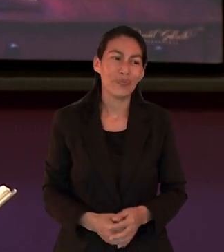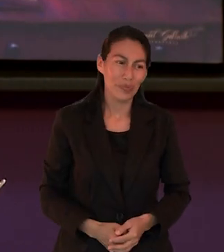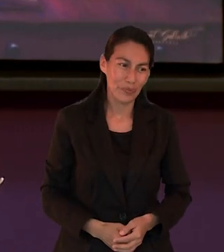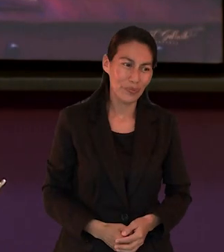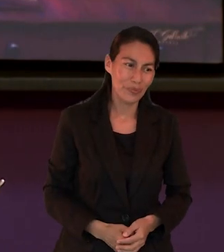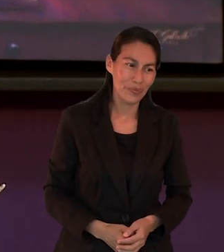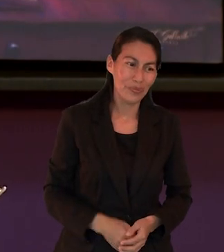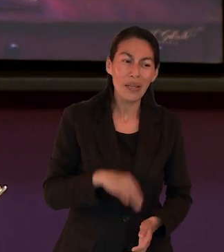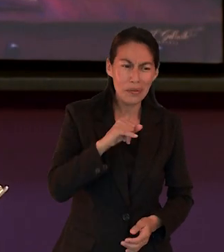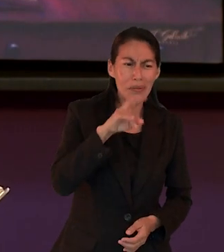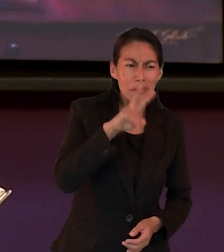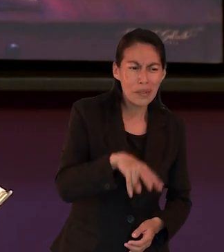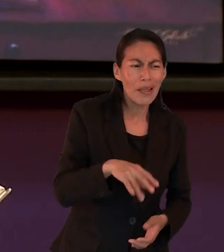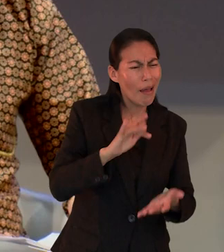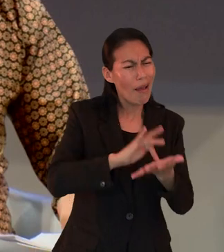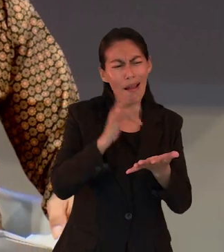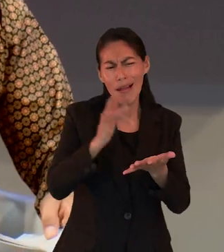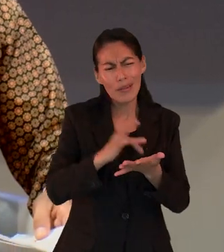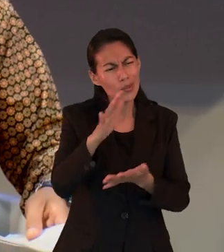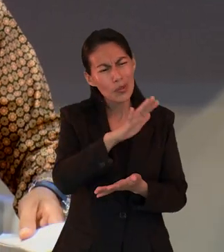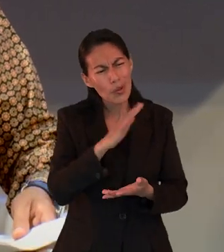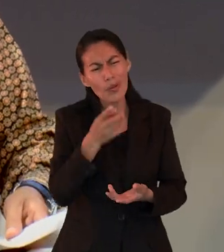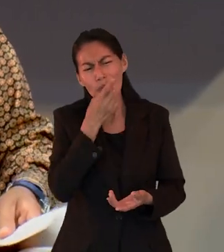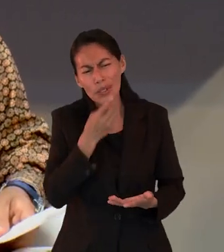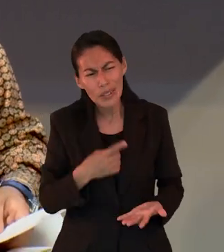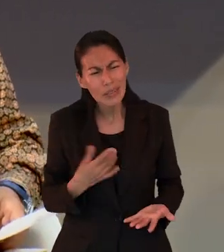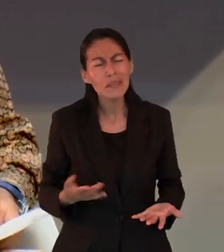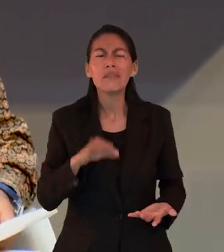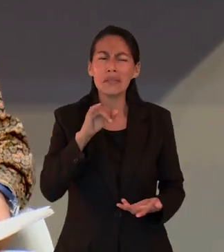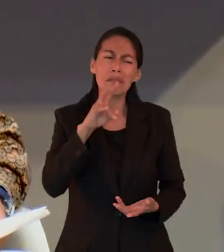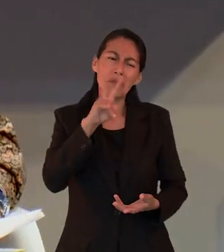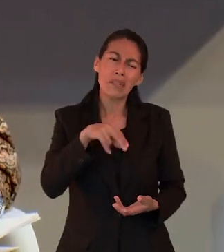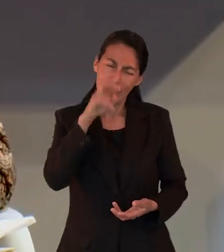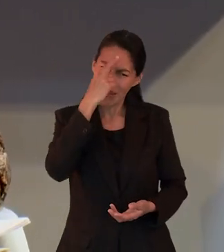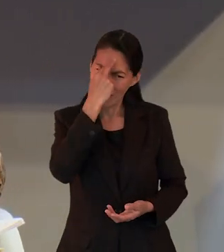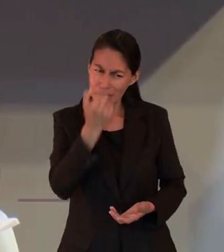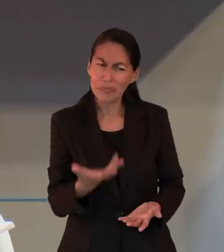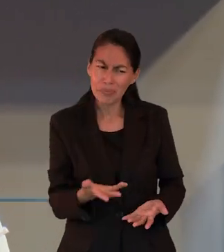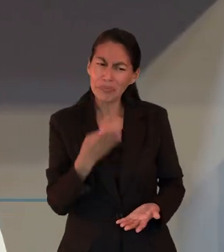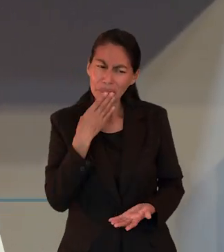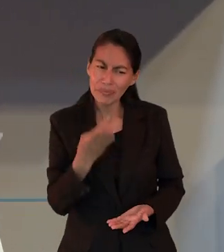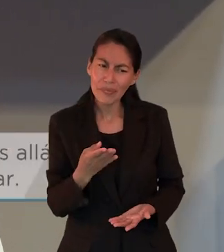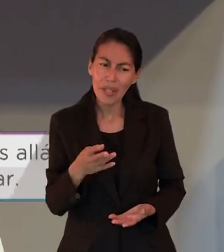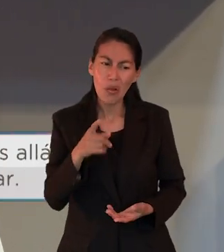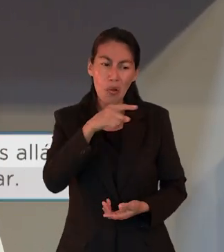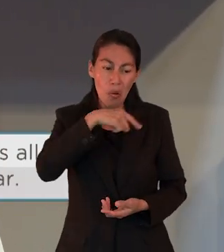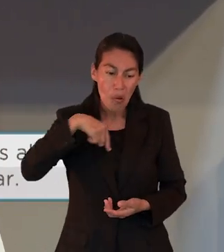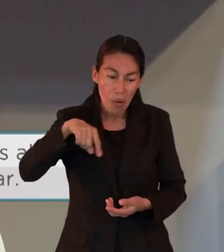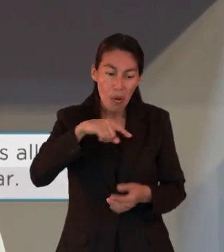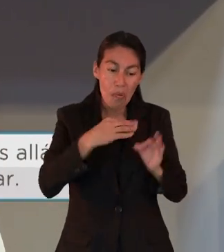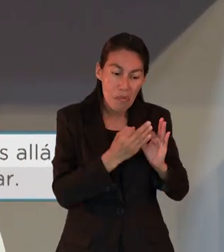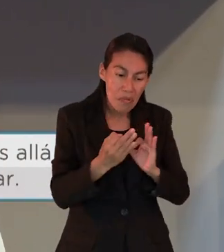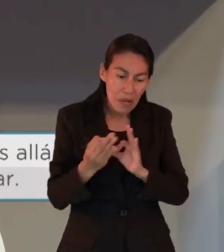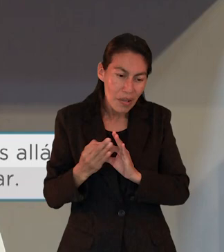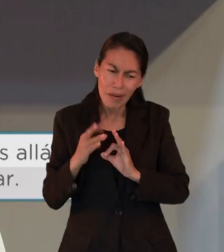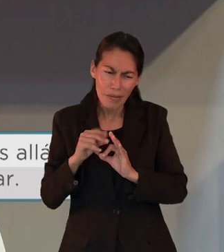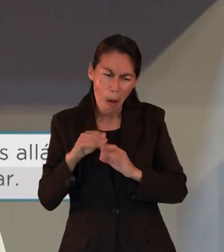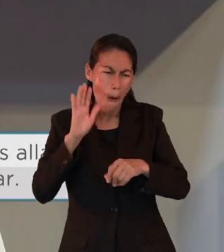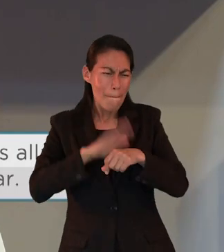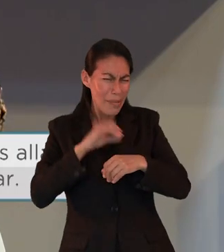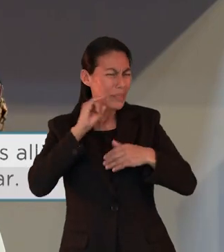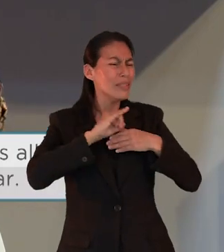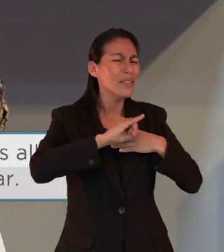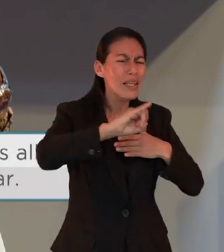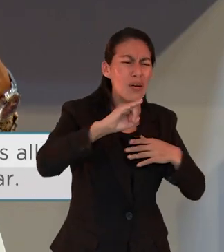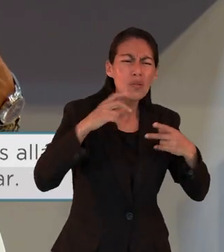así es muchas gracias por sus comentarios y tienen toda la razón salir de nuestra zona de confort es ir